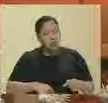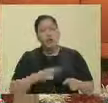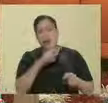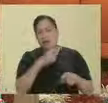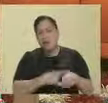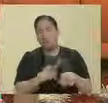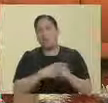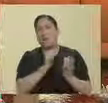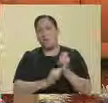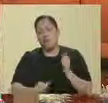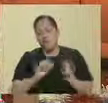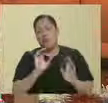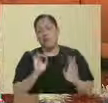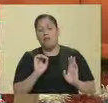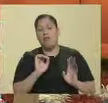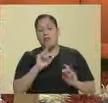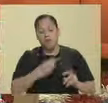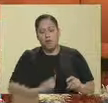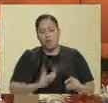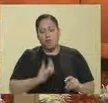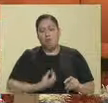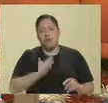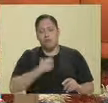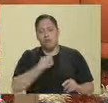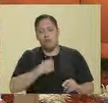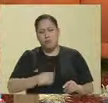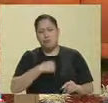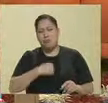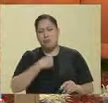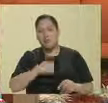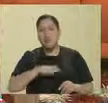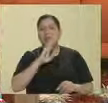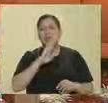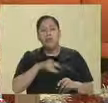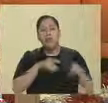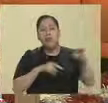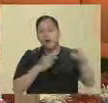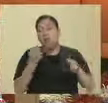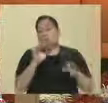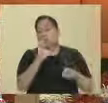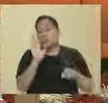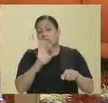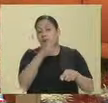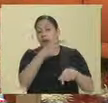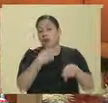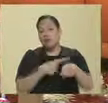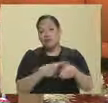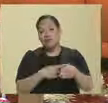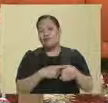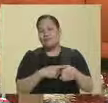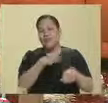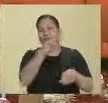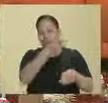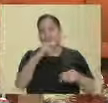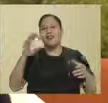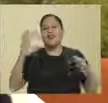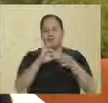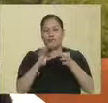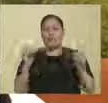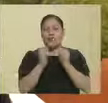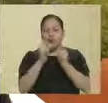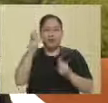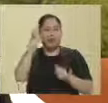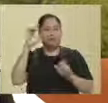esté vomitando. O que si el reflujo, etcétera. Y a lo mejor esto es lo que te está condicionando la migraña. Entonces, aquí la